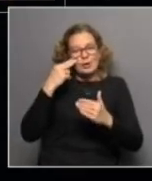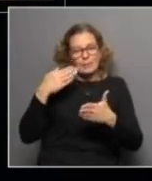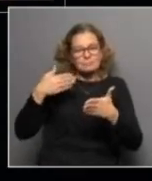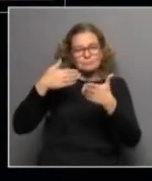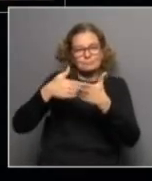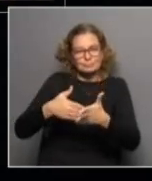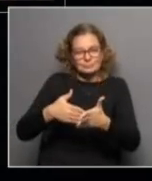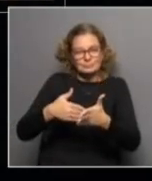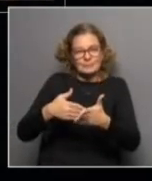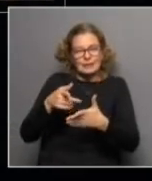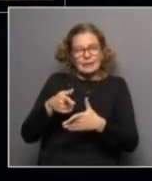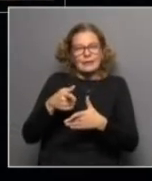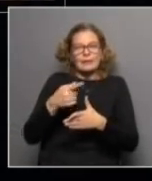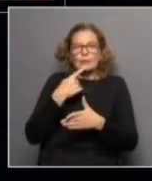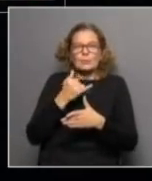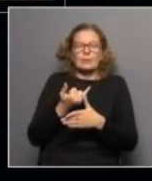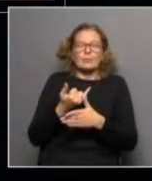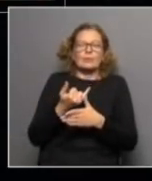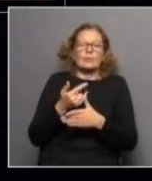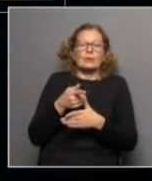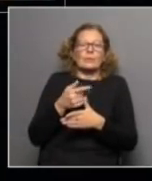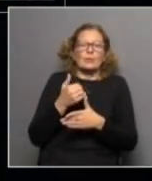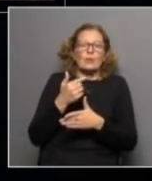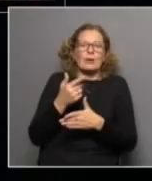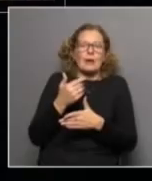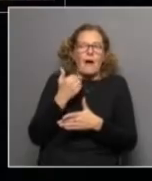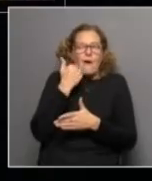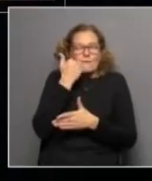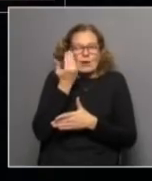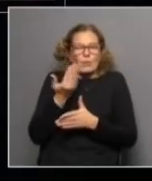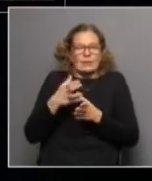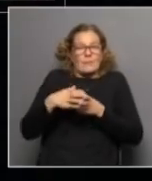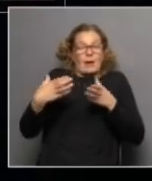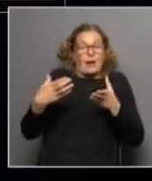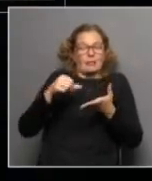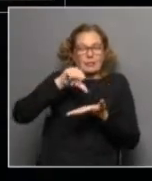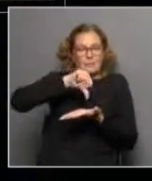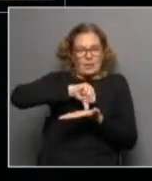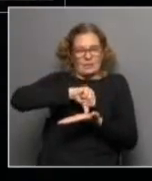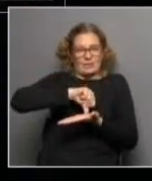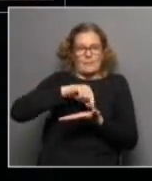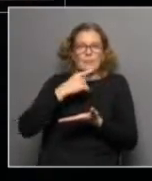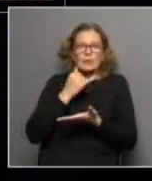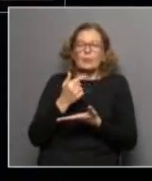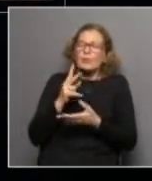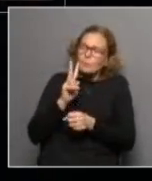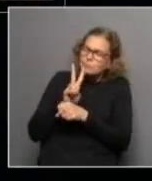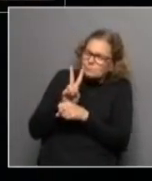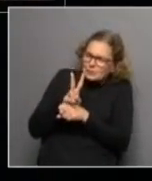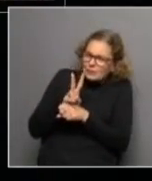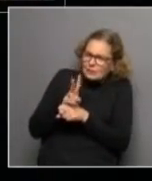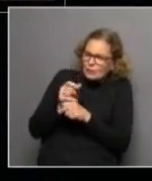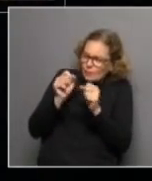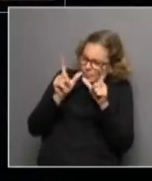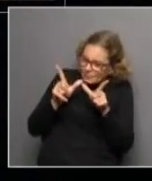esa es en definitiva la gran vergüenza de nuestros países de no prestar atención a